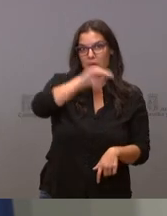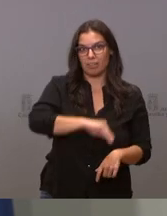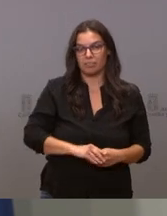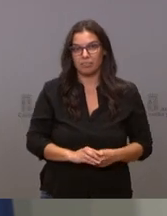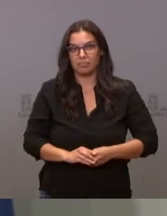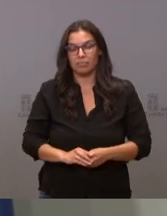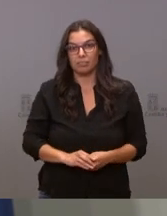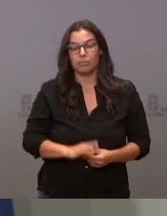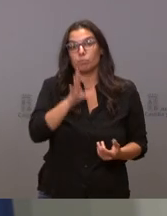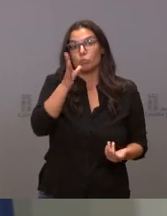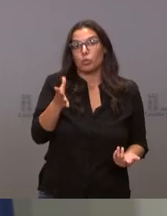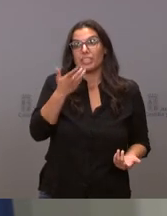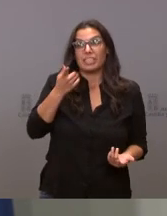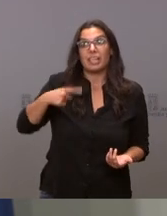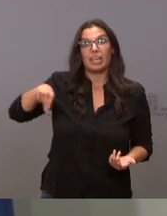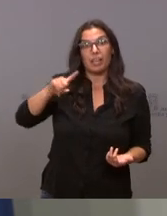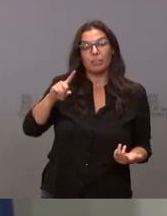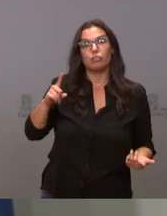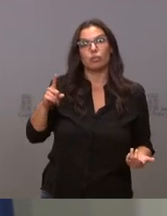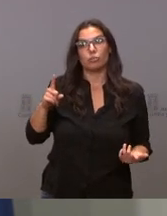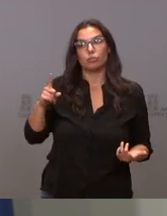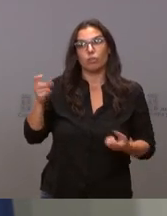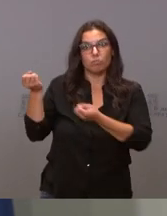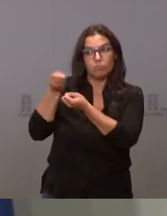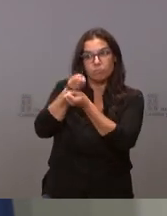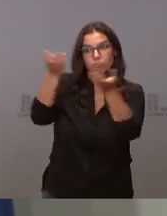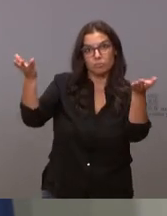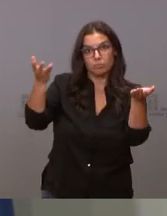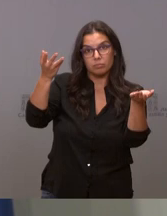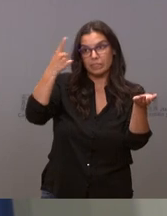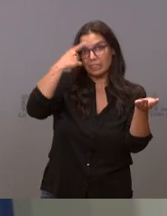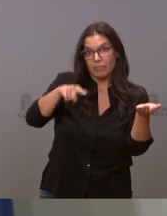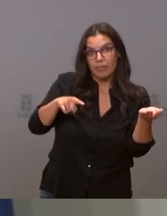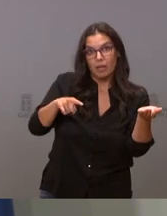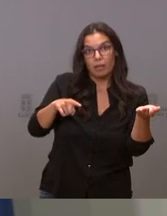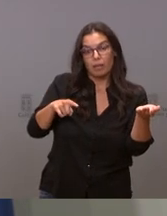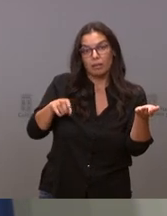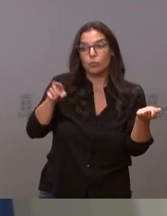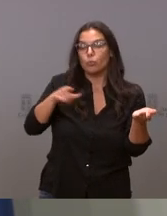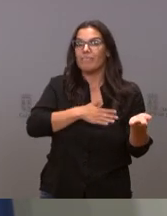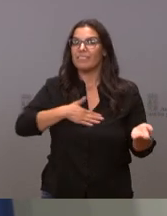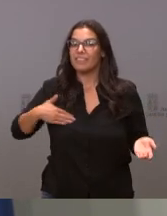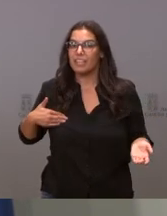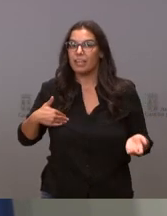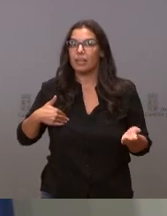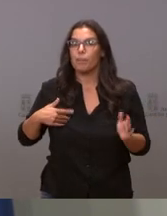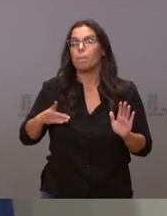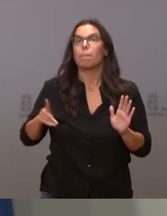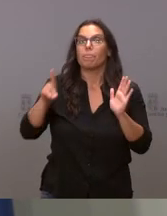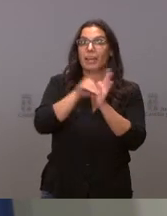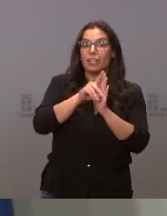porque si ellos son capaces de trasladarles a los ciudadanos que es lo que quieren quiere usted que se aplique el decreto de